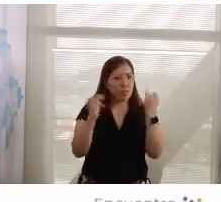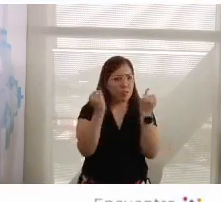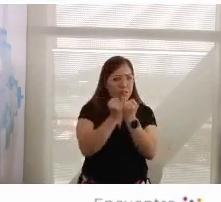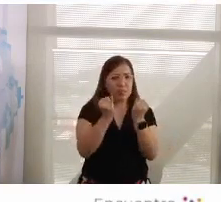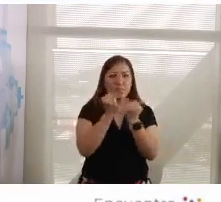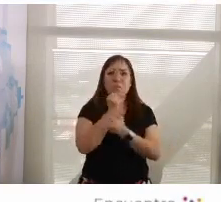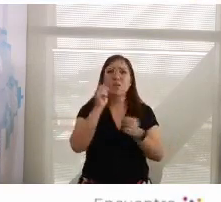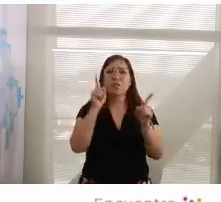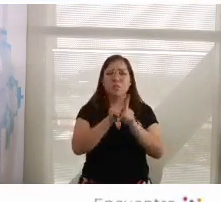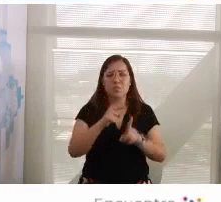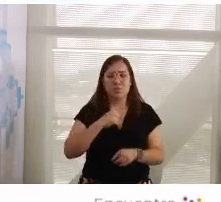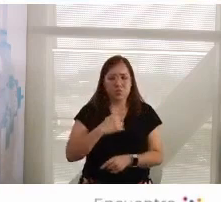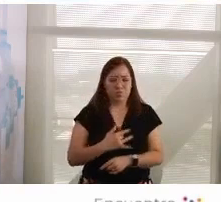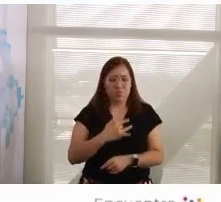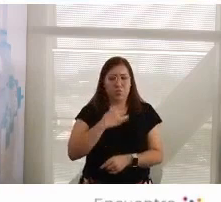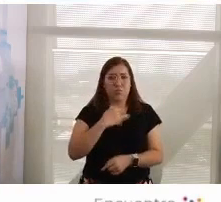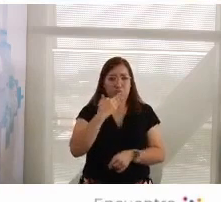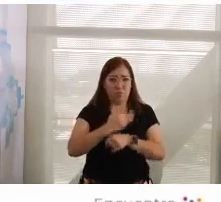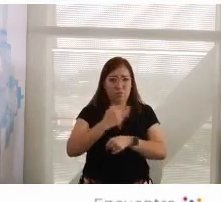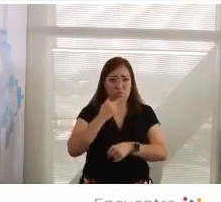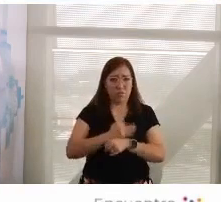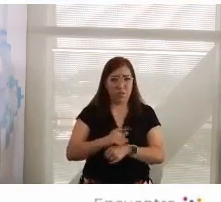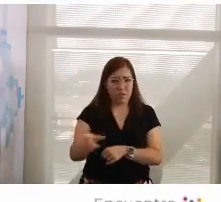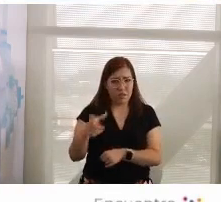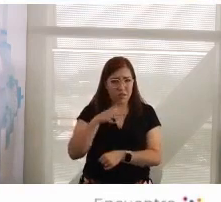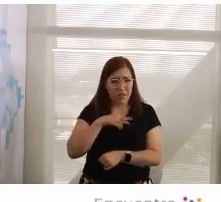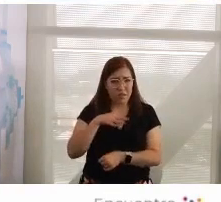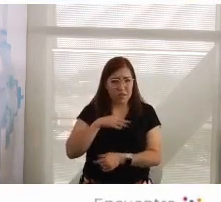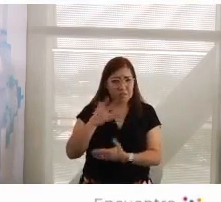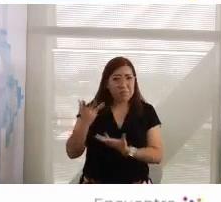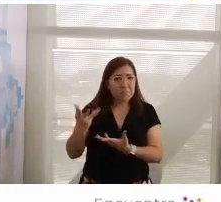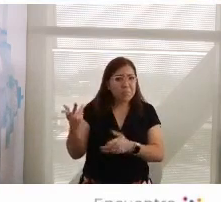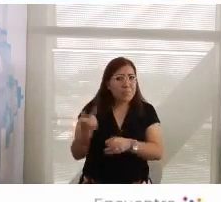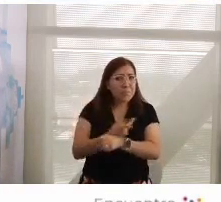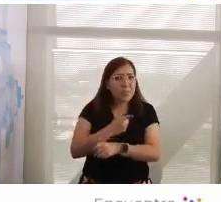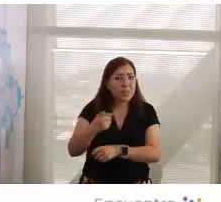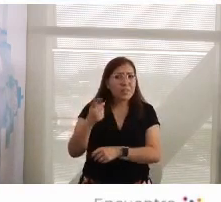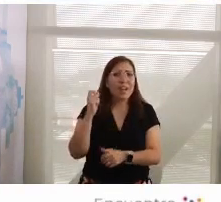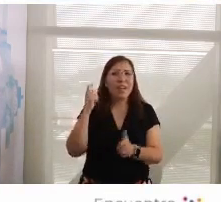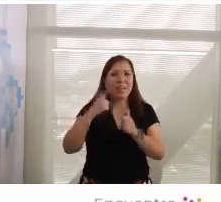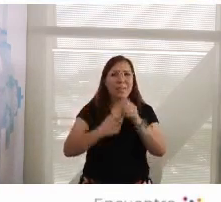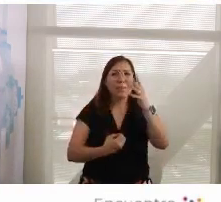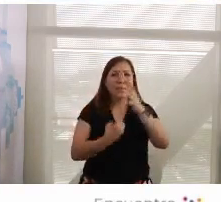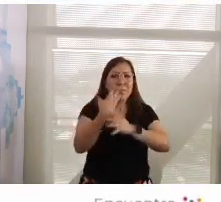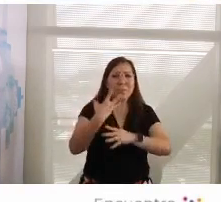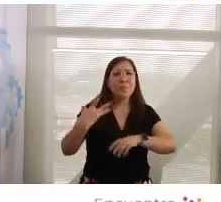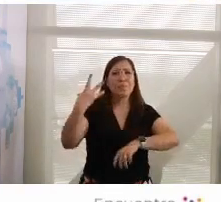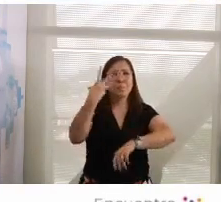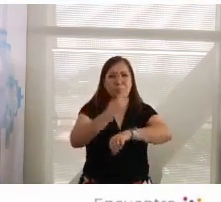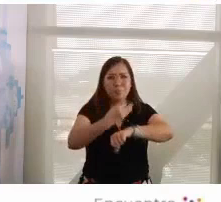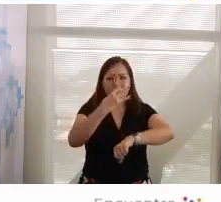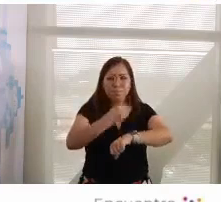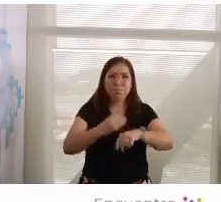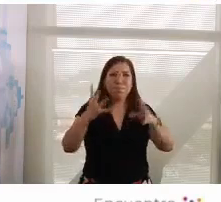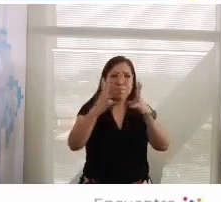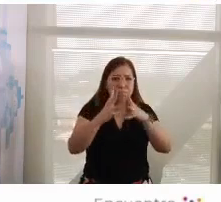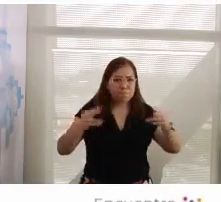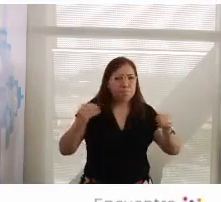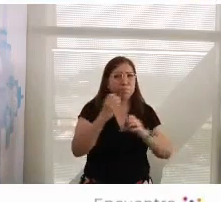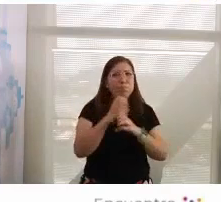Entonces, me parece que hay una reacción restauradora, saludosa de un pasado